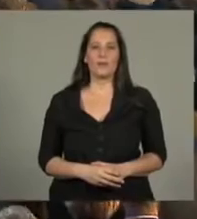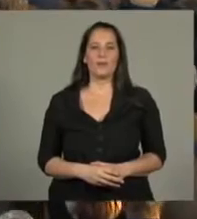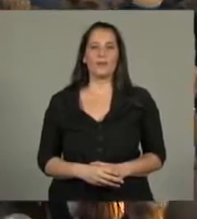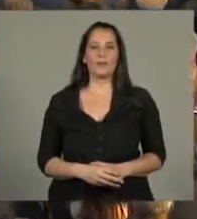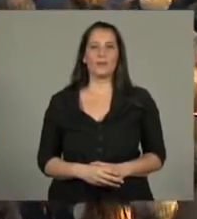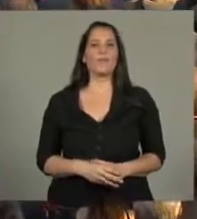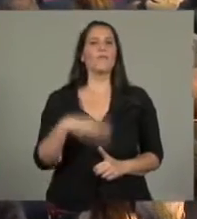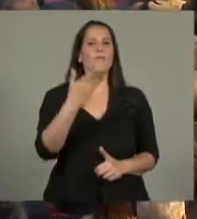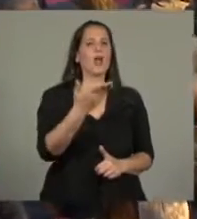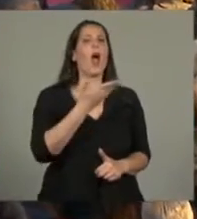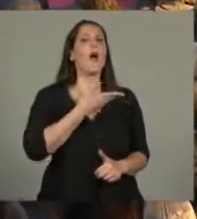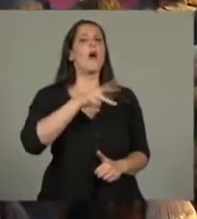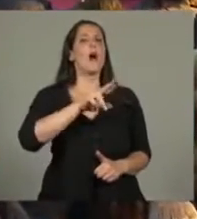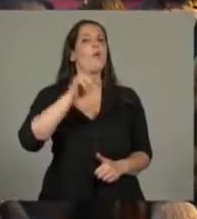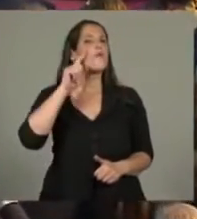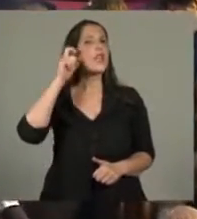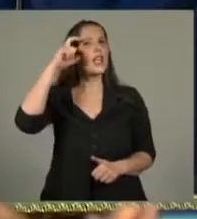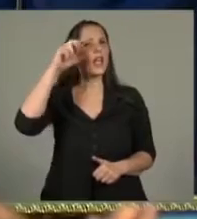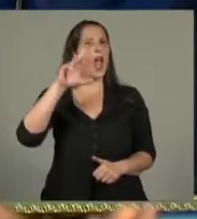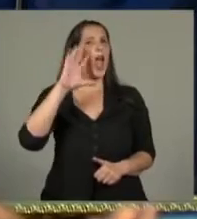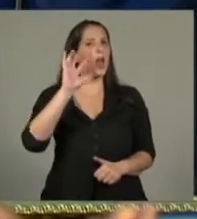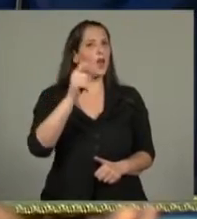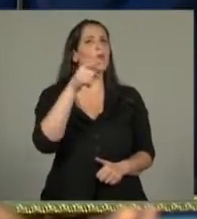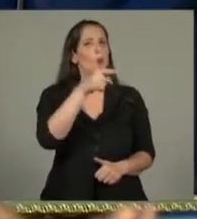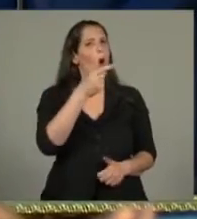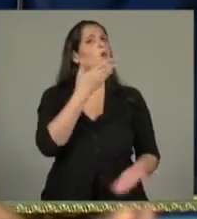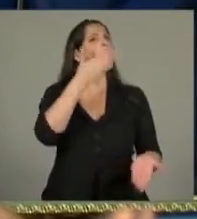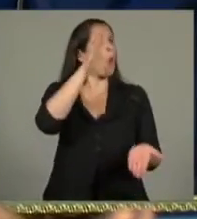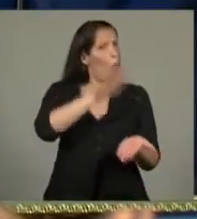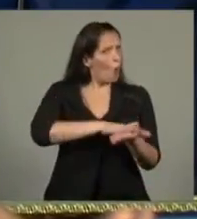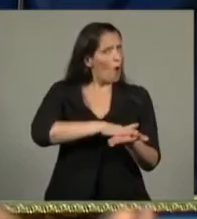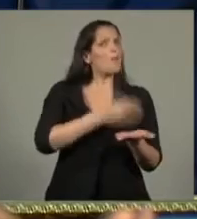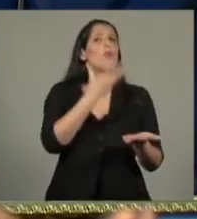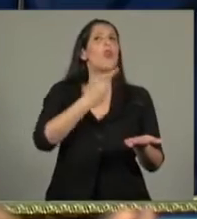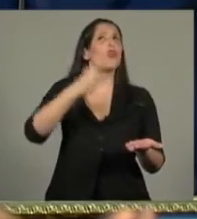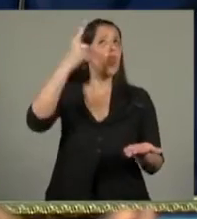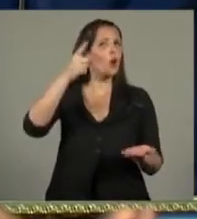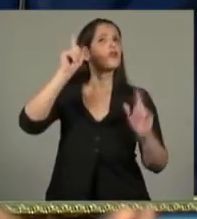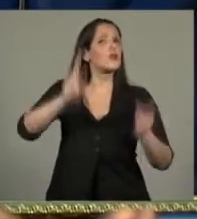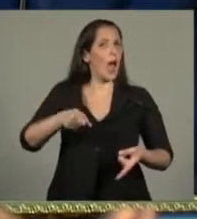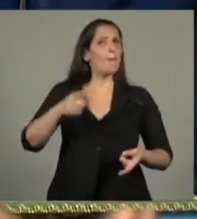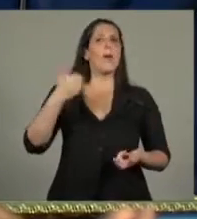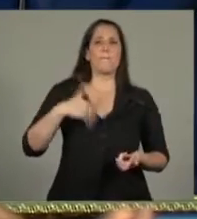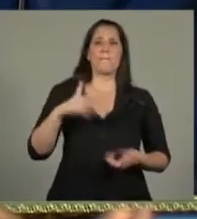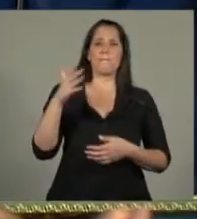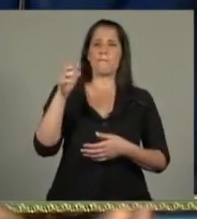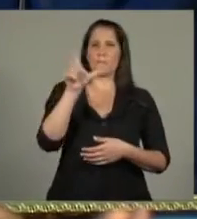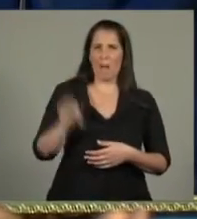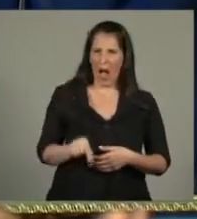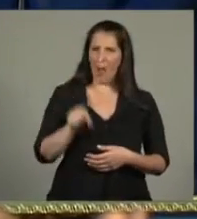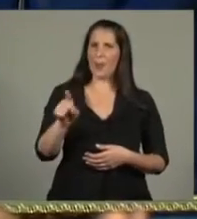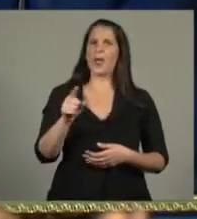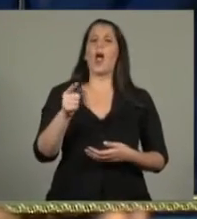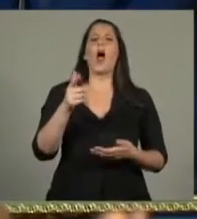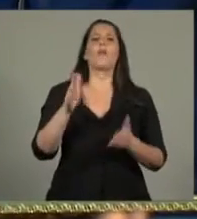Licenciado Rogelio Frigerio, juráis por Dios y por la patria sobre estos santos evangelios desempeñar con lealtad y patriotismo